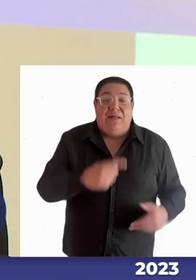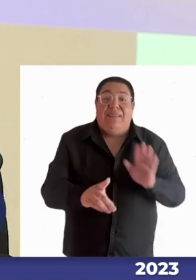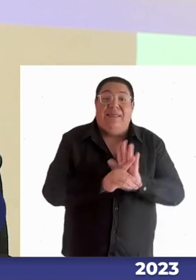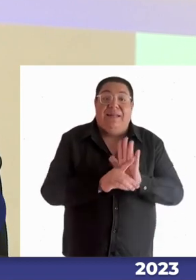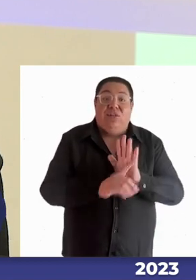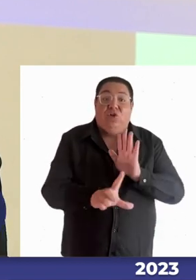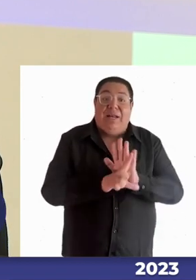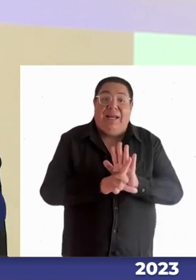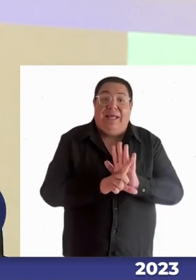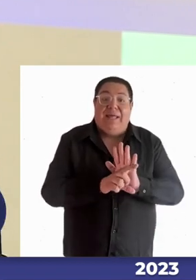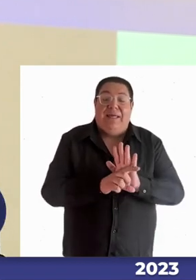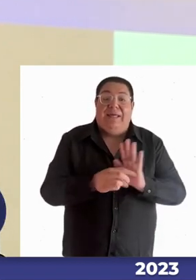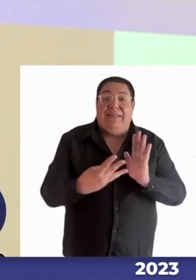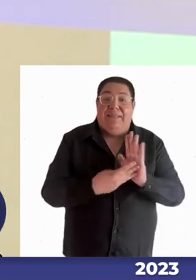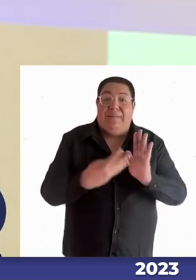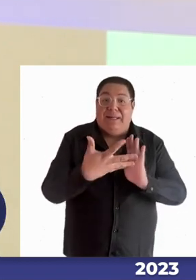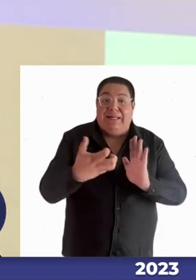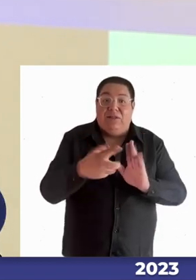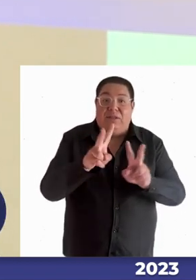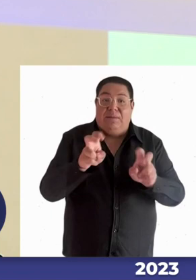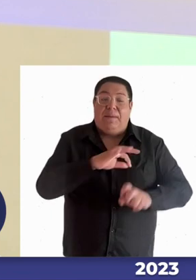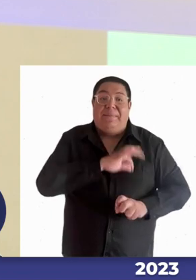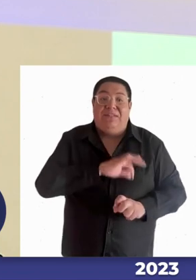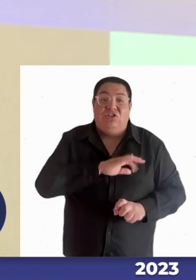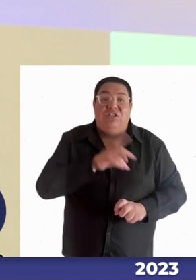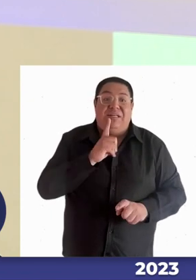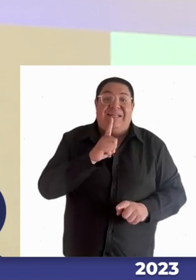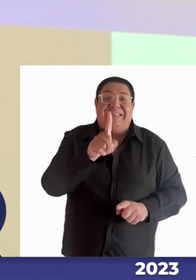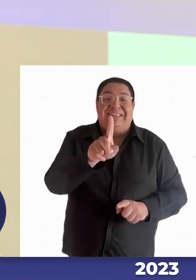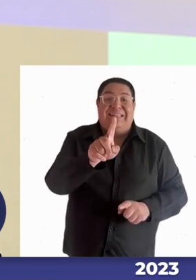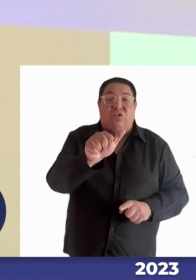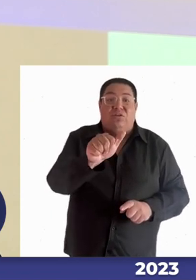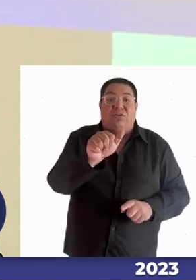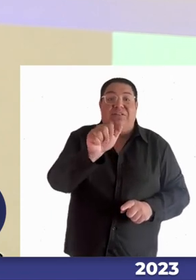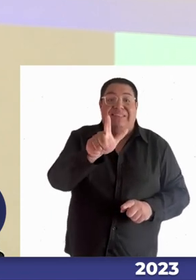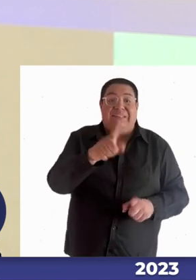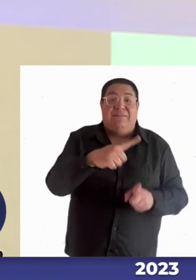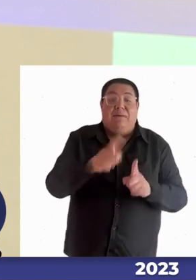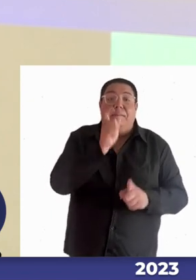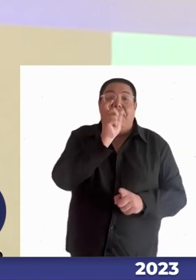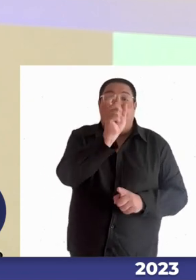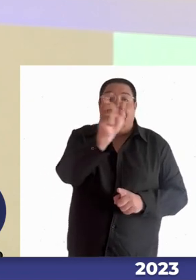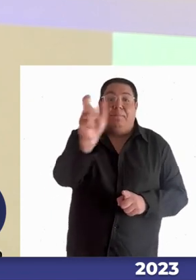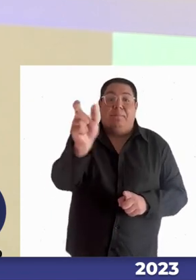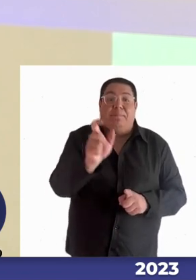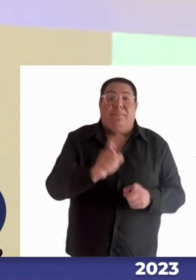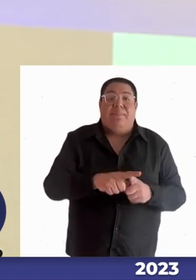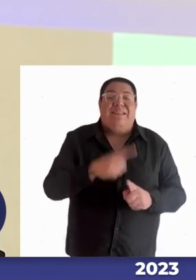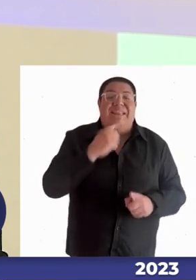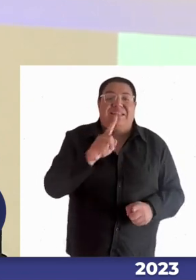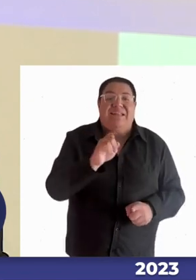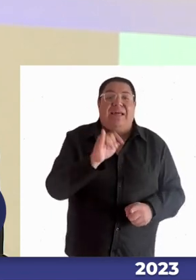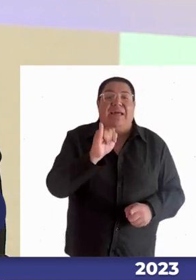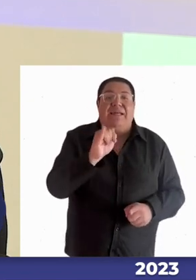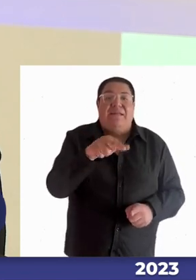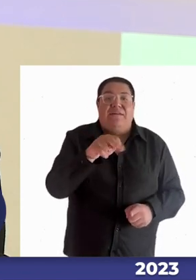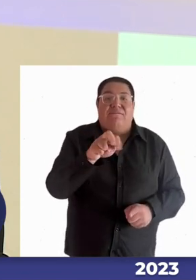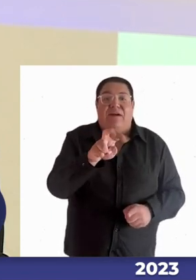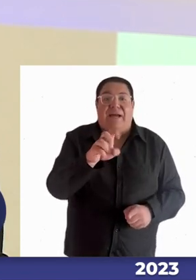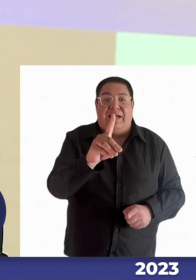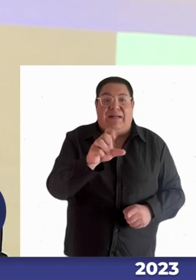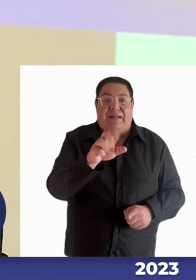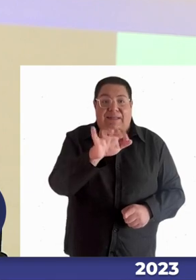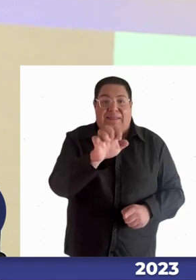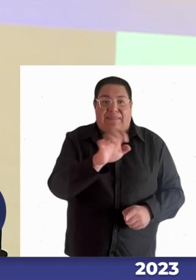decreto de pensiones en Chile tiene 167 veces el vocablo de invalidez cuando tú le dices a una